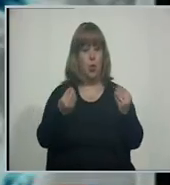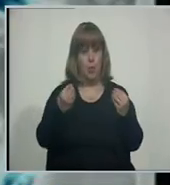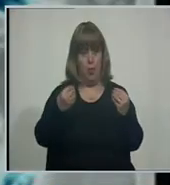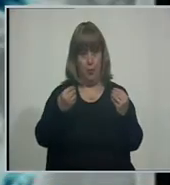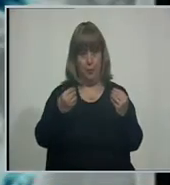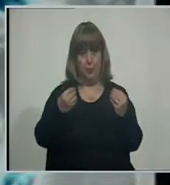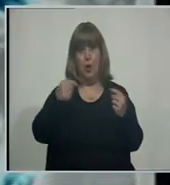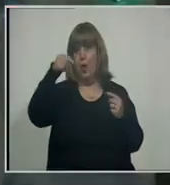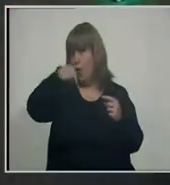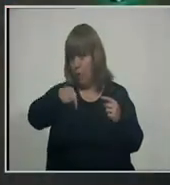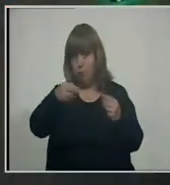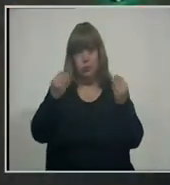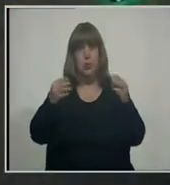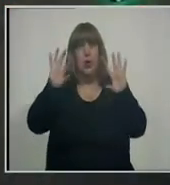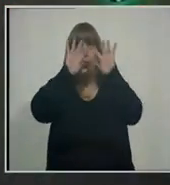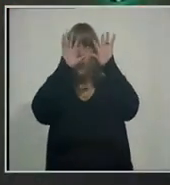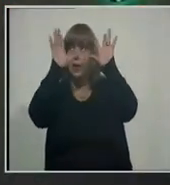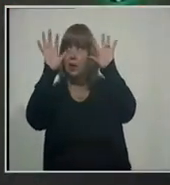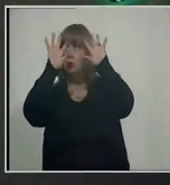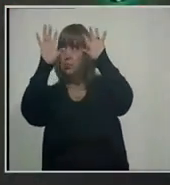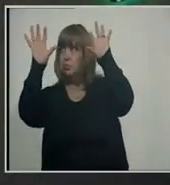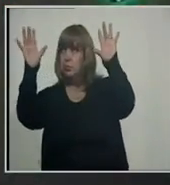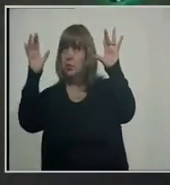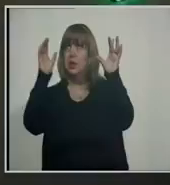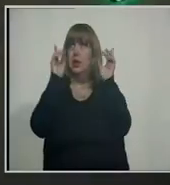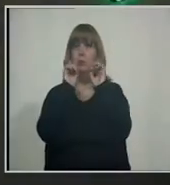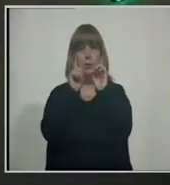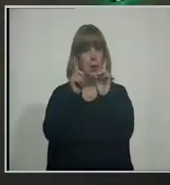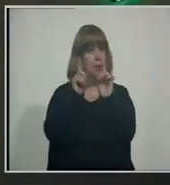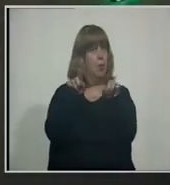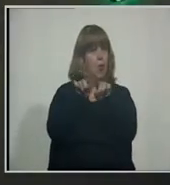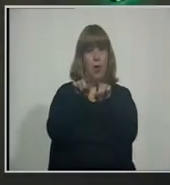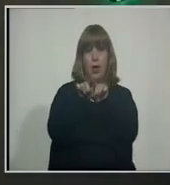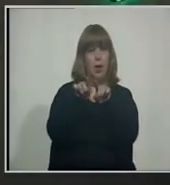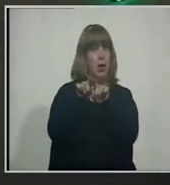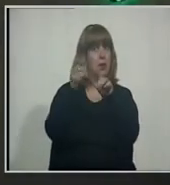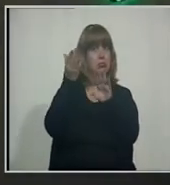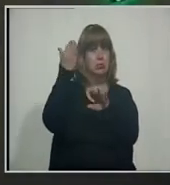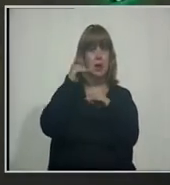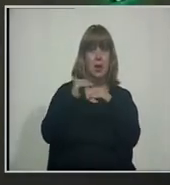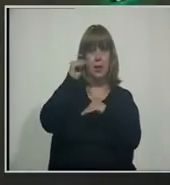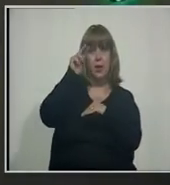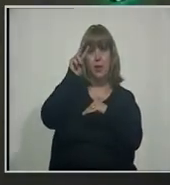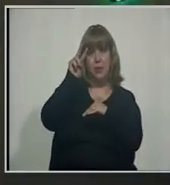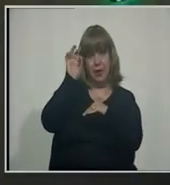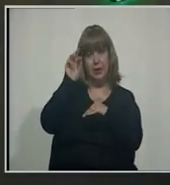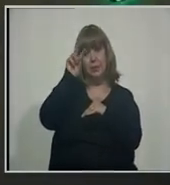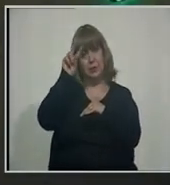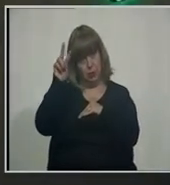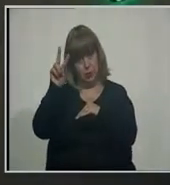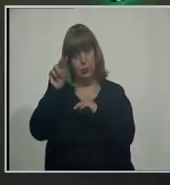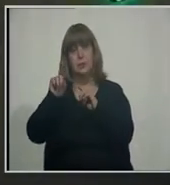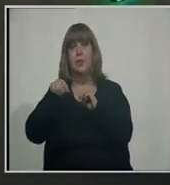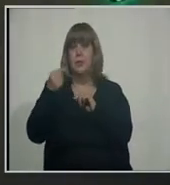mayormente nublado, parcialmente nublado, poco cambio de temperatura con respecto al día de ayer, una máxima que va a estar entre 20 y 22 grados.